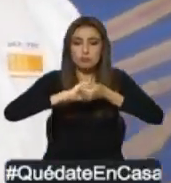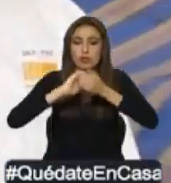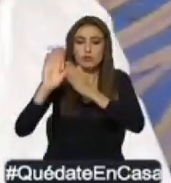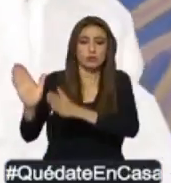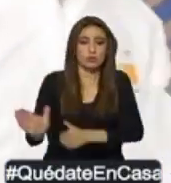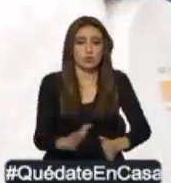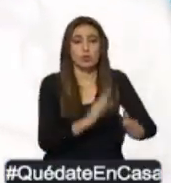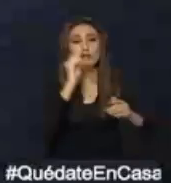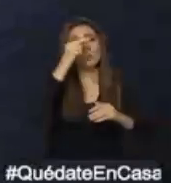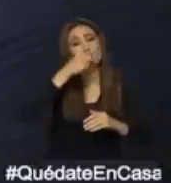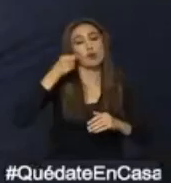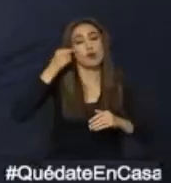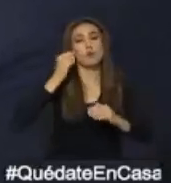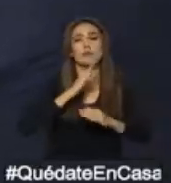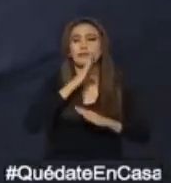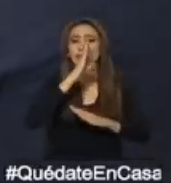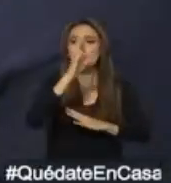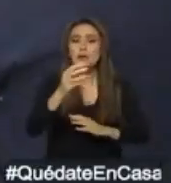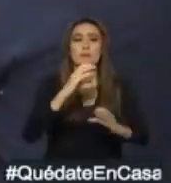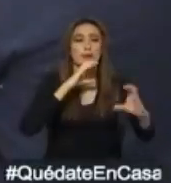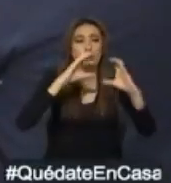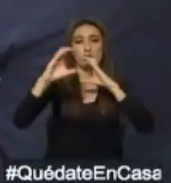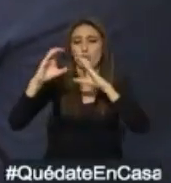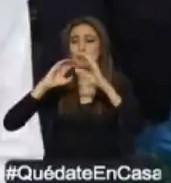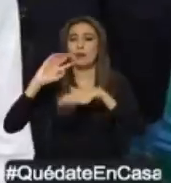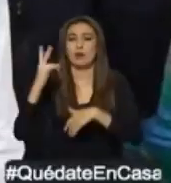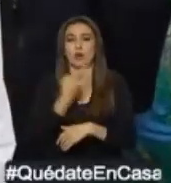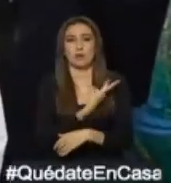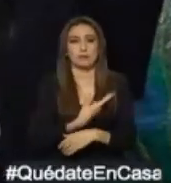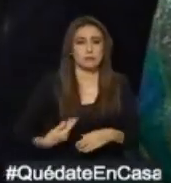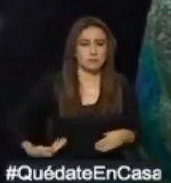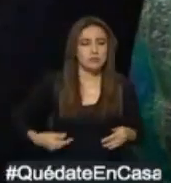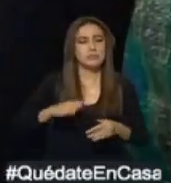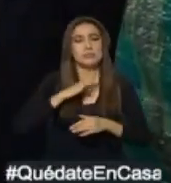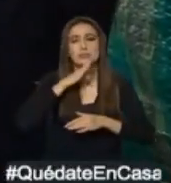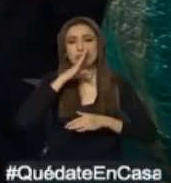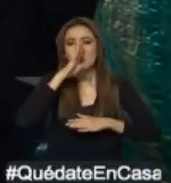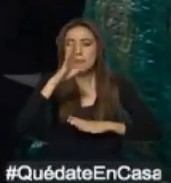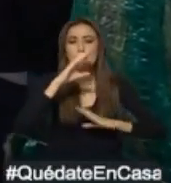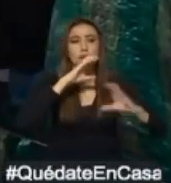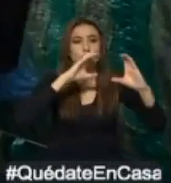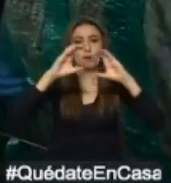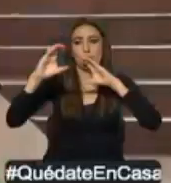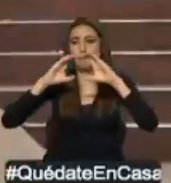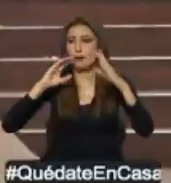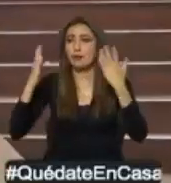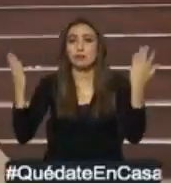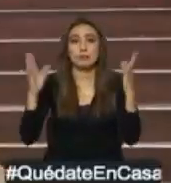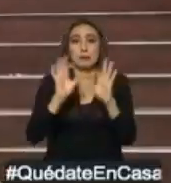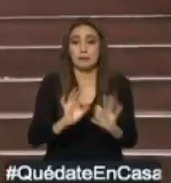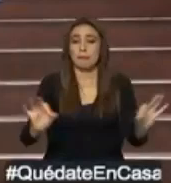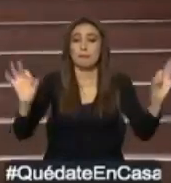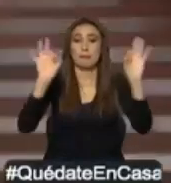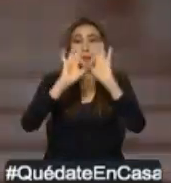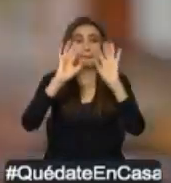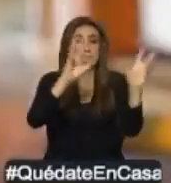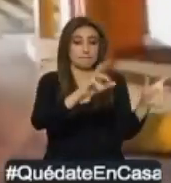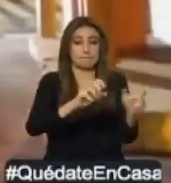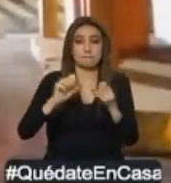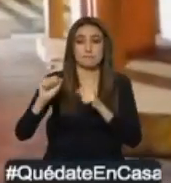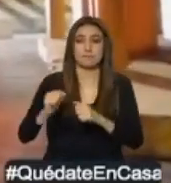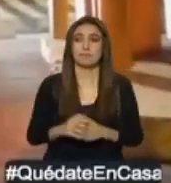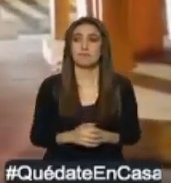contacto con el gobierno nacional, con el señor vicepresidente, todo el tiempo para tomar las medidas que más consideramos van a salvar vidas.